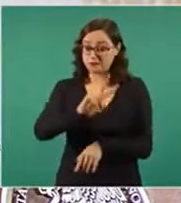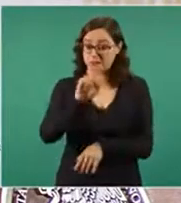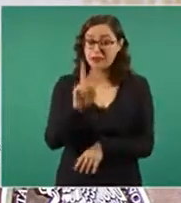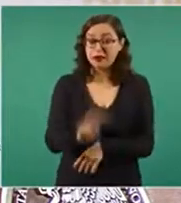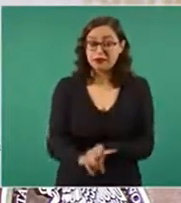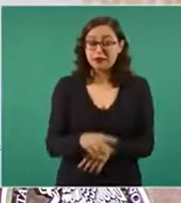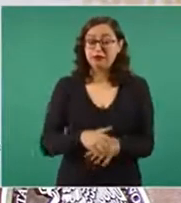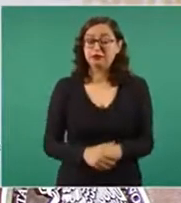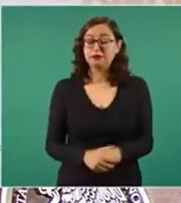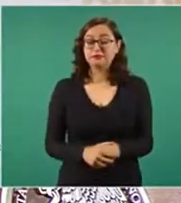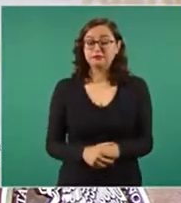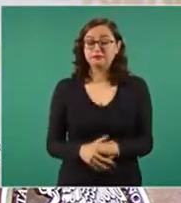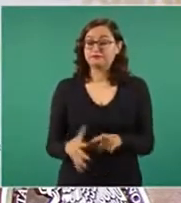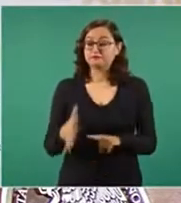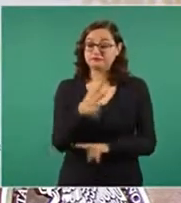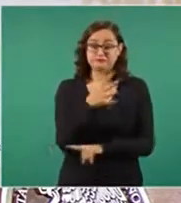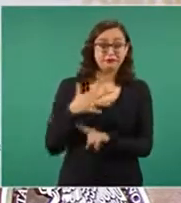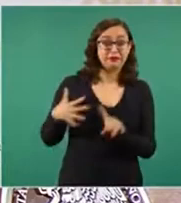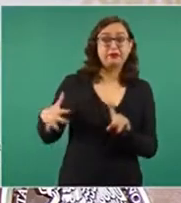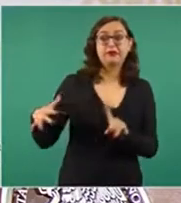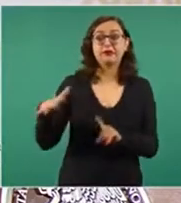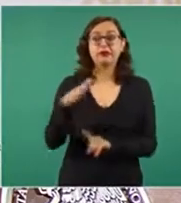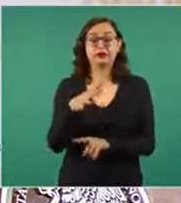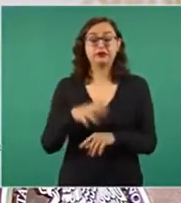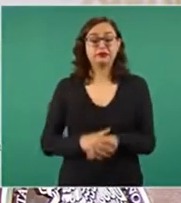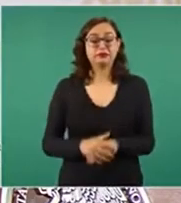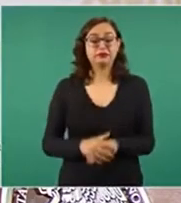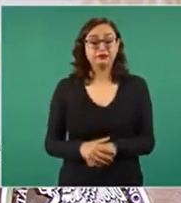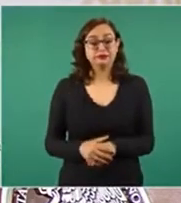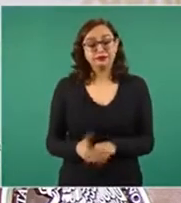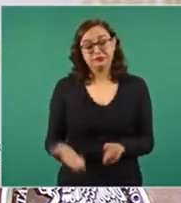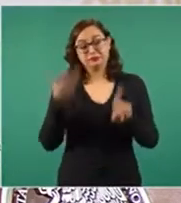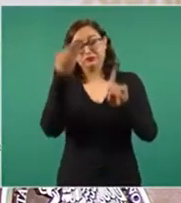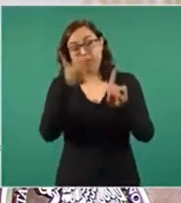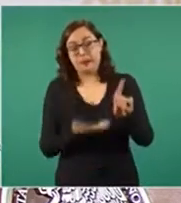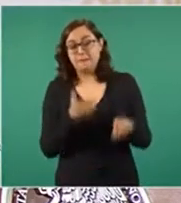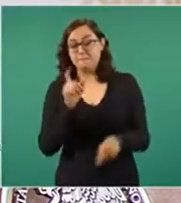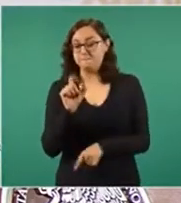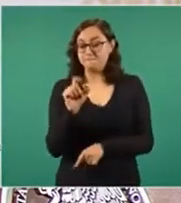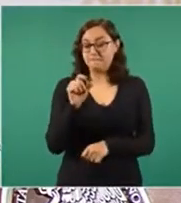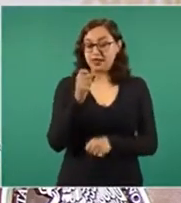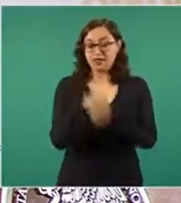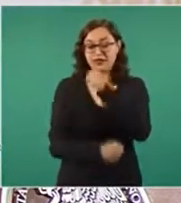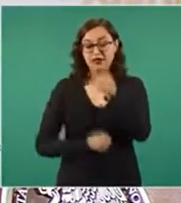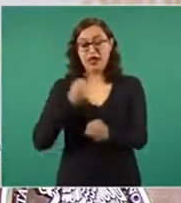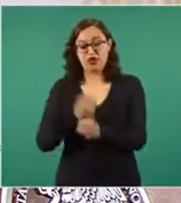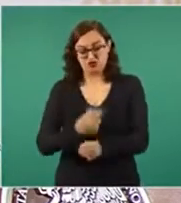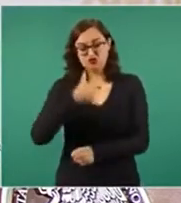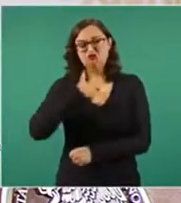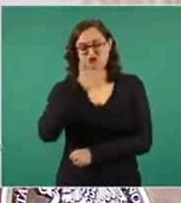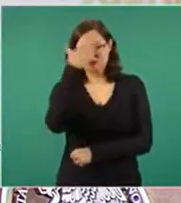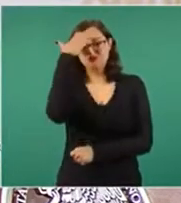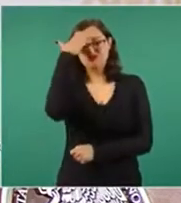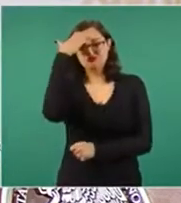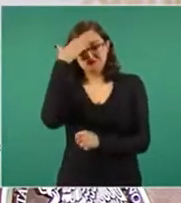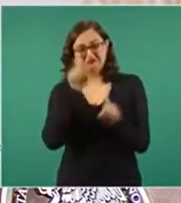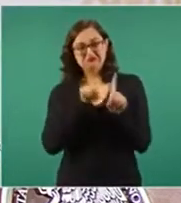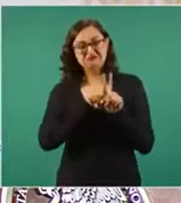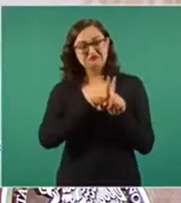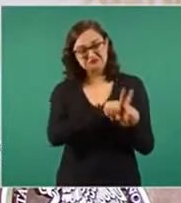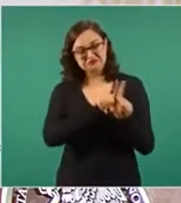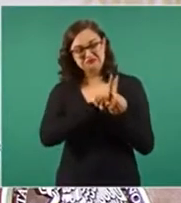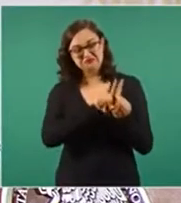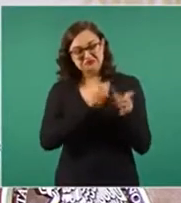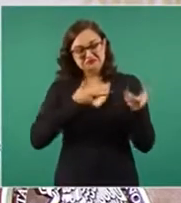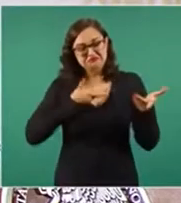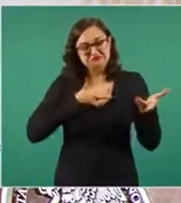durante más de dos décadas conocí al primer mandatario tanto como un hombre puede conocer a otro. En